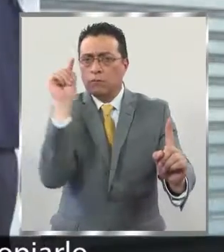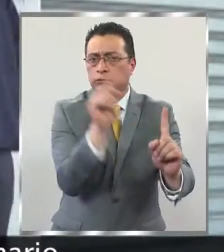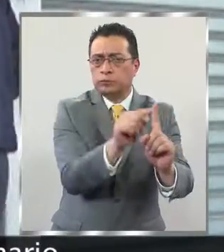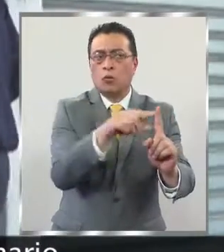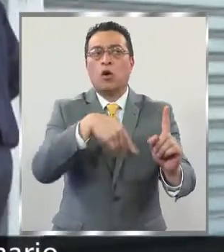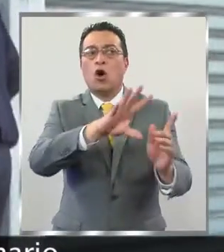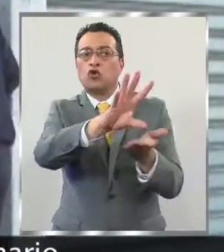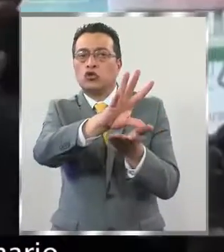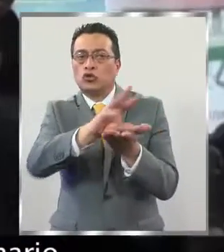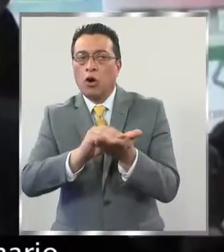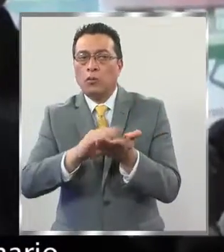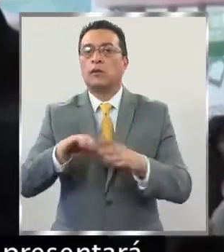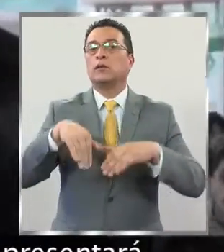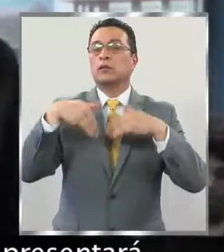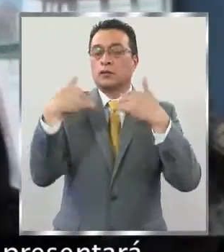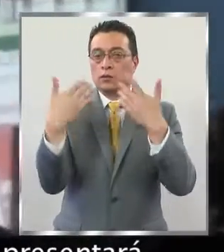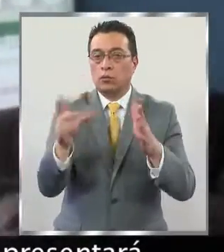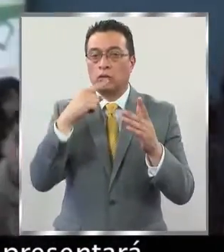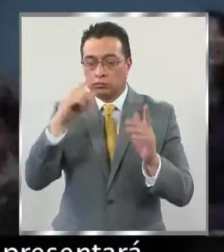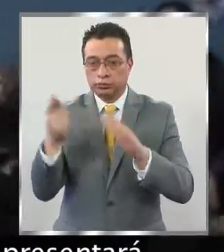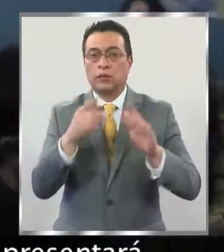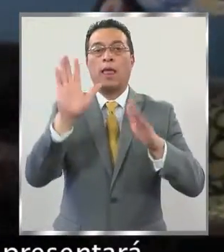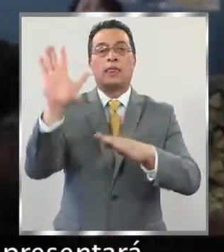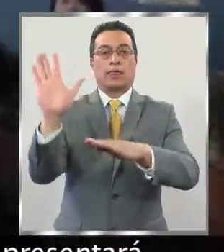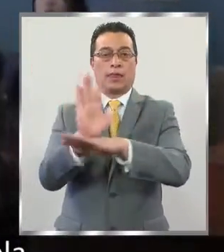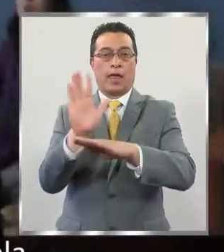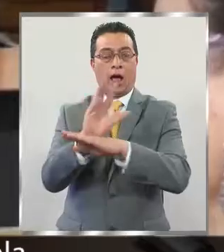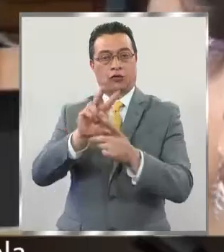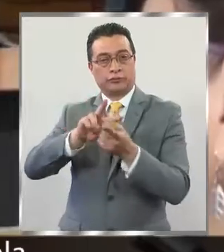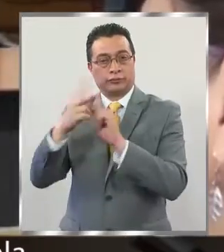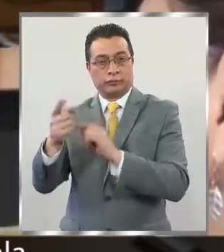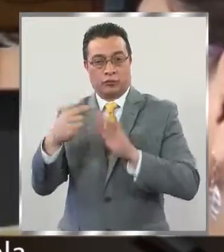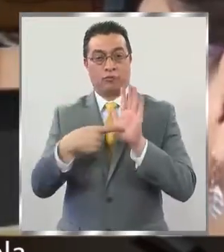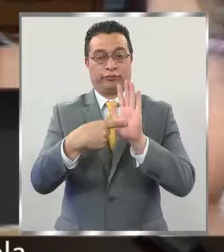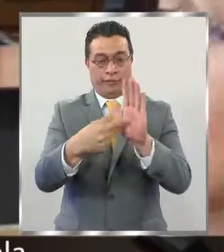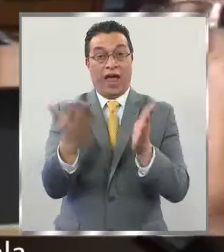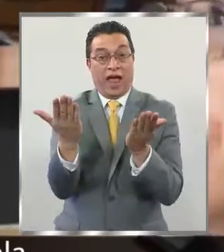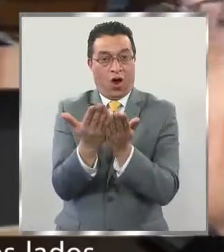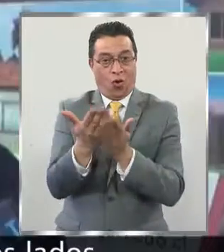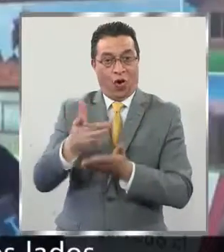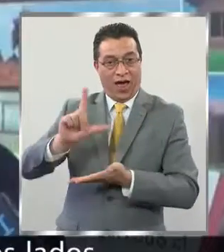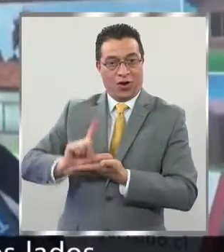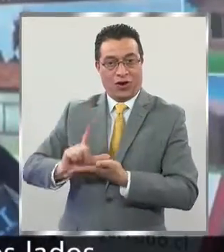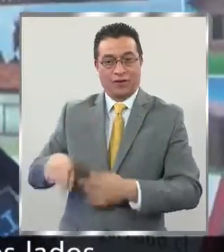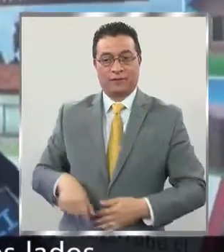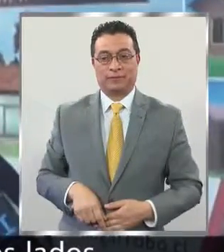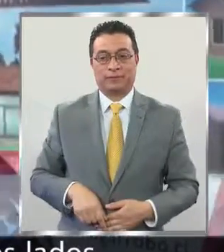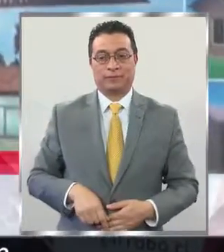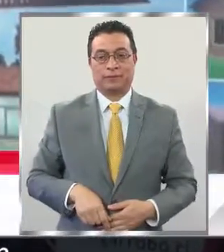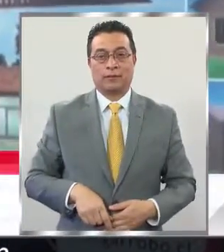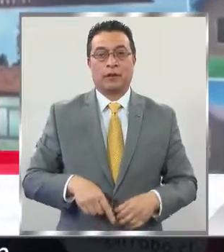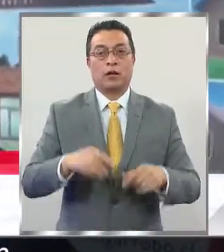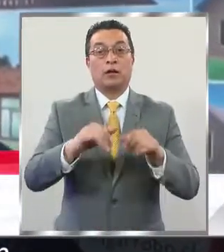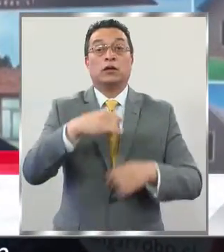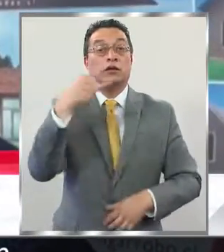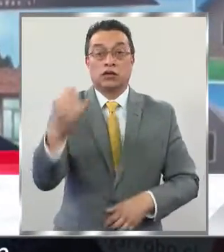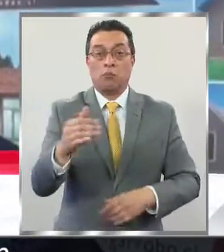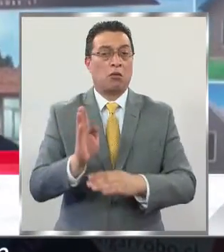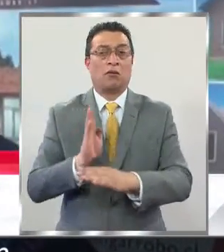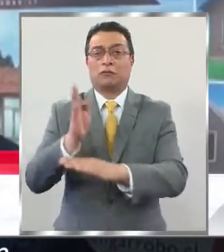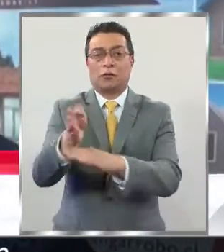el fin de copiarlo para llevarlo al escenario de una obra teatral que se presentará en la propia escuela. Siempre salimos a todos lados y